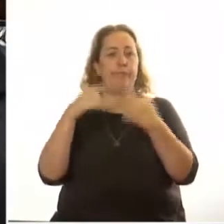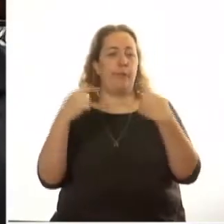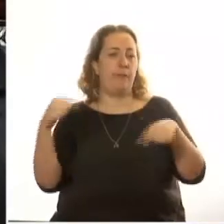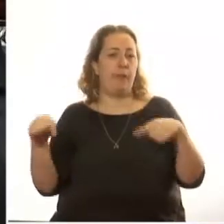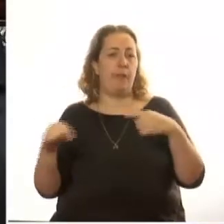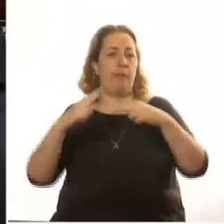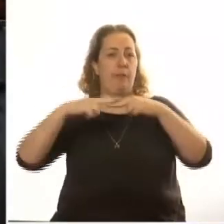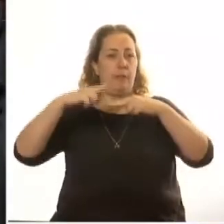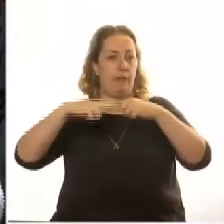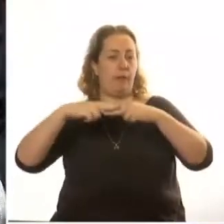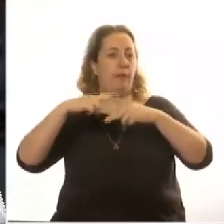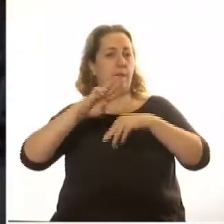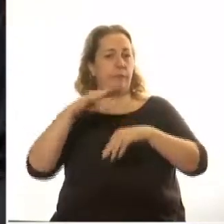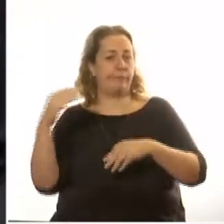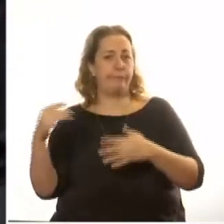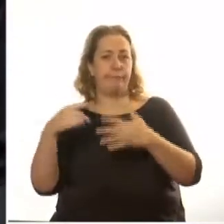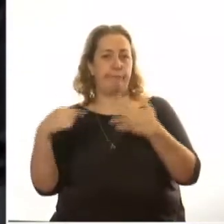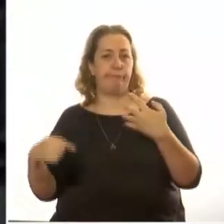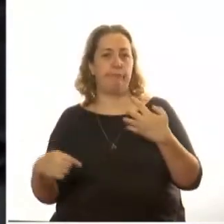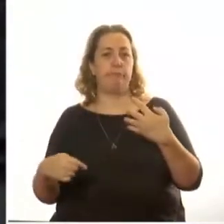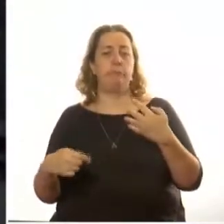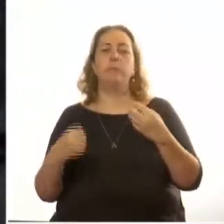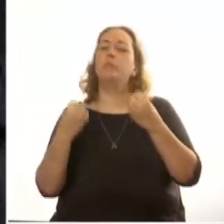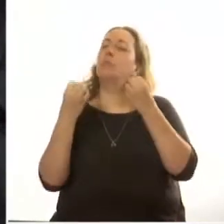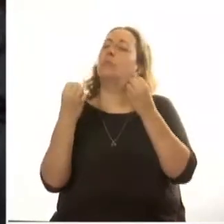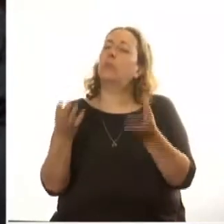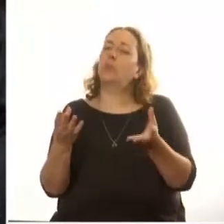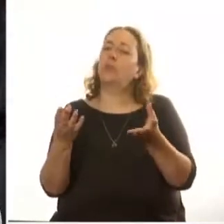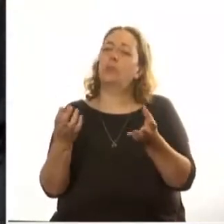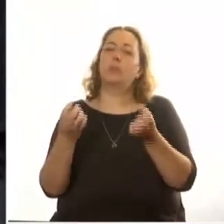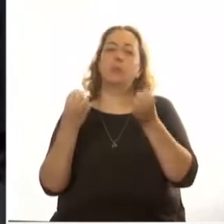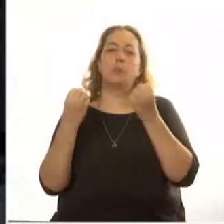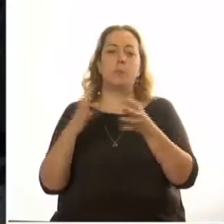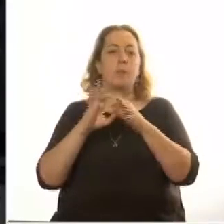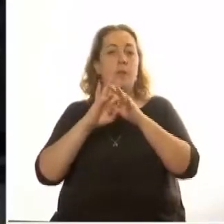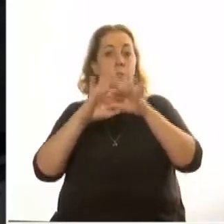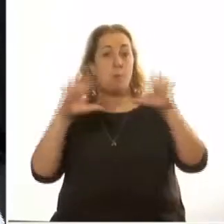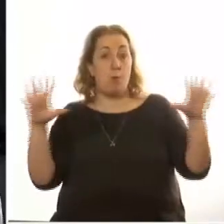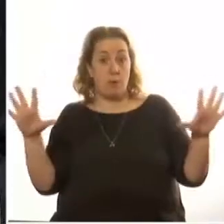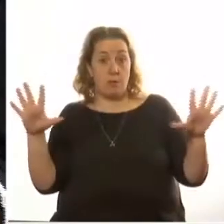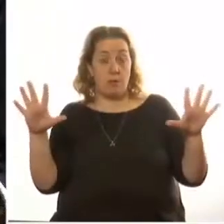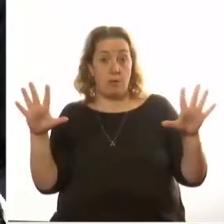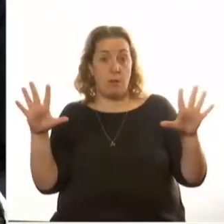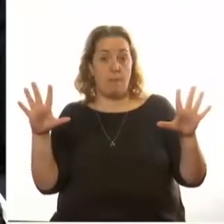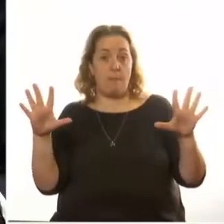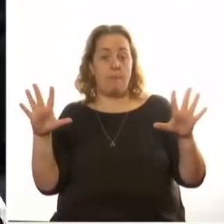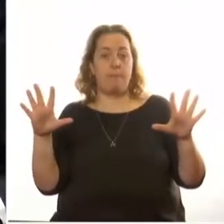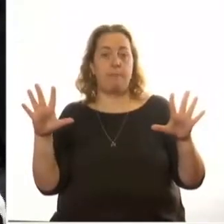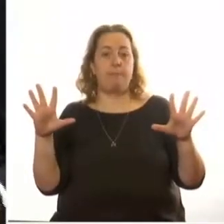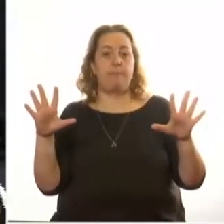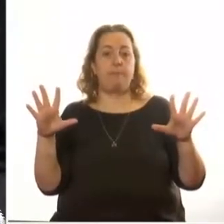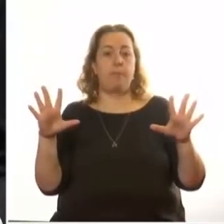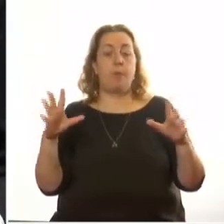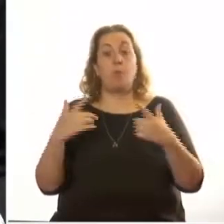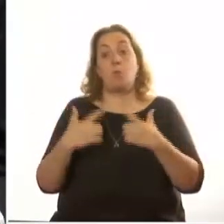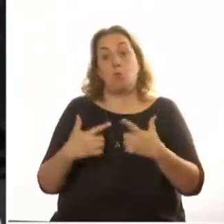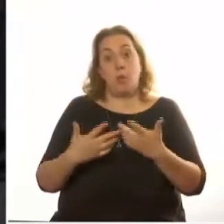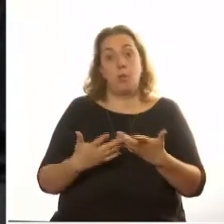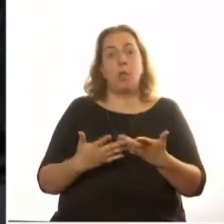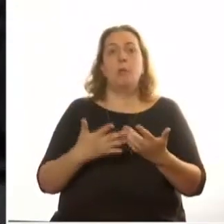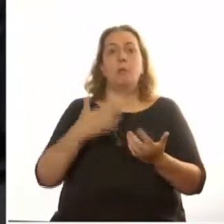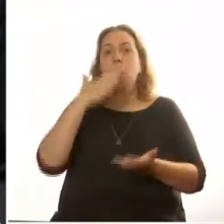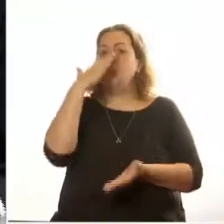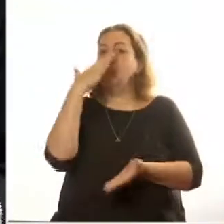porque la democracia liberal, por suerte, ha sabido enfrentar en los últimos